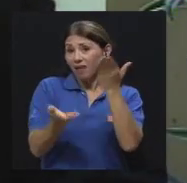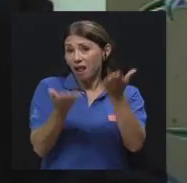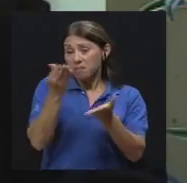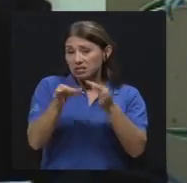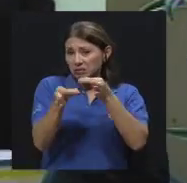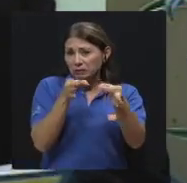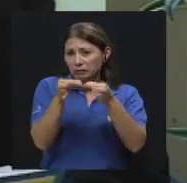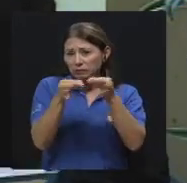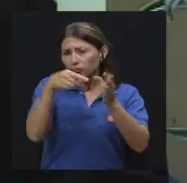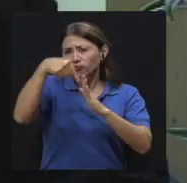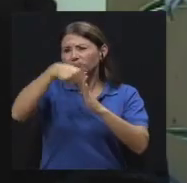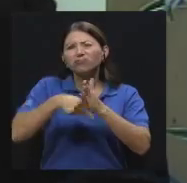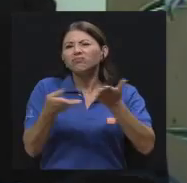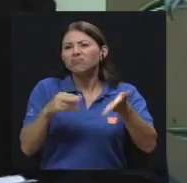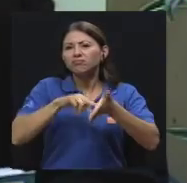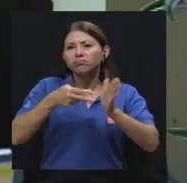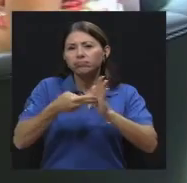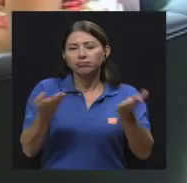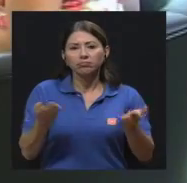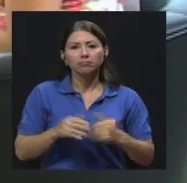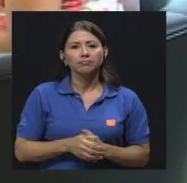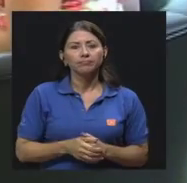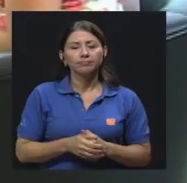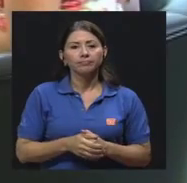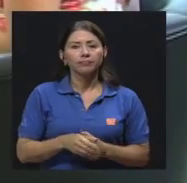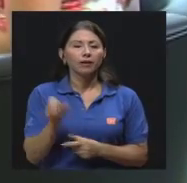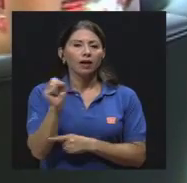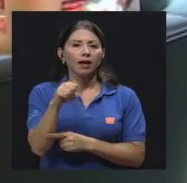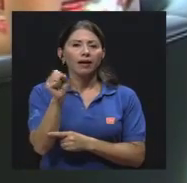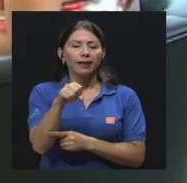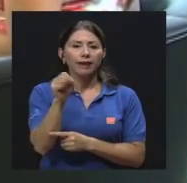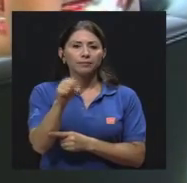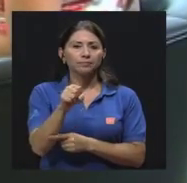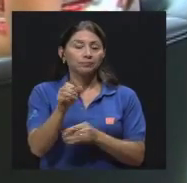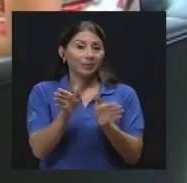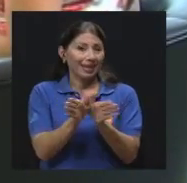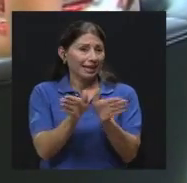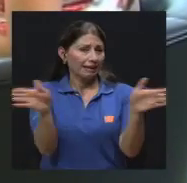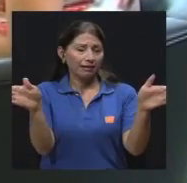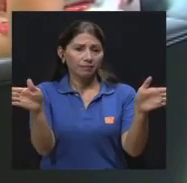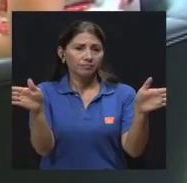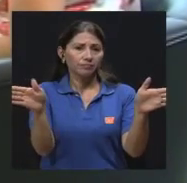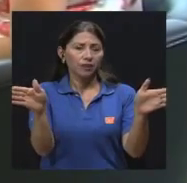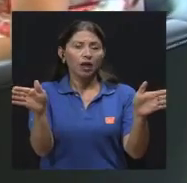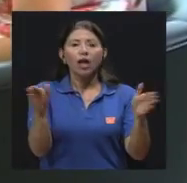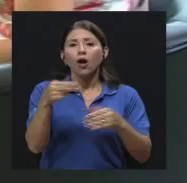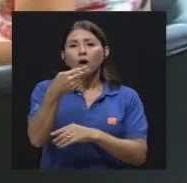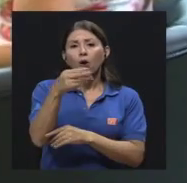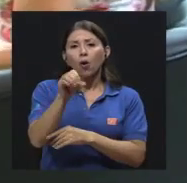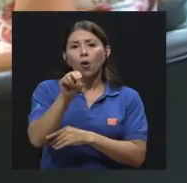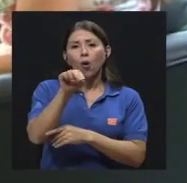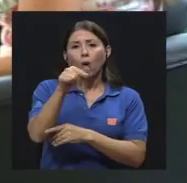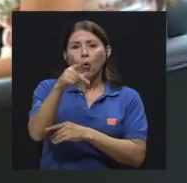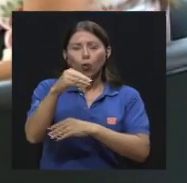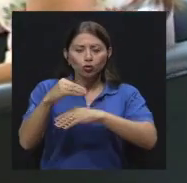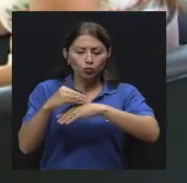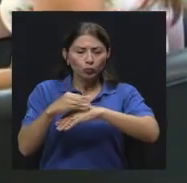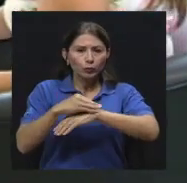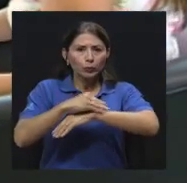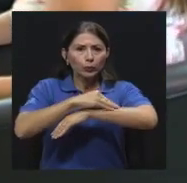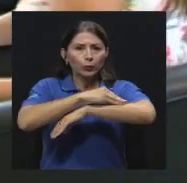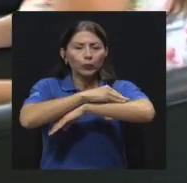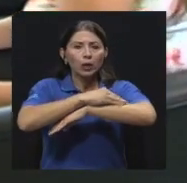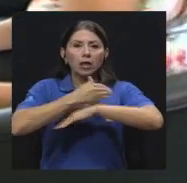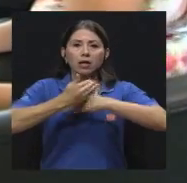nuestros televidentes un poquito ese aspecto. Claro, en general los hongos es una infección de la piel que es